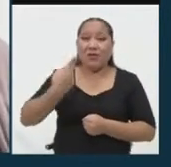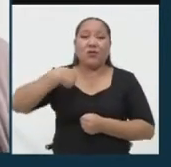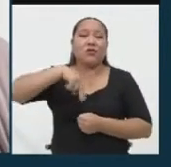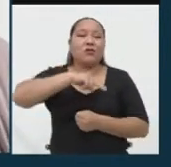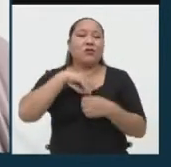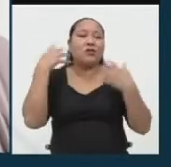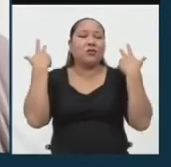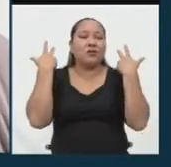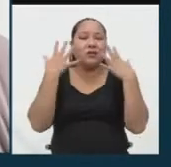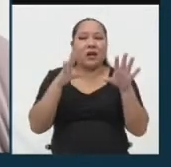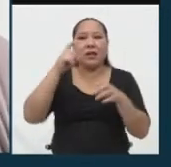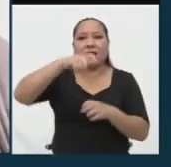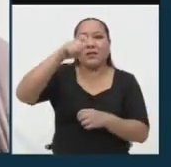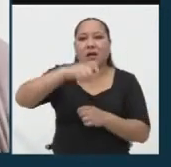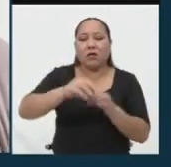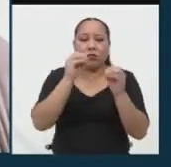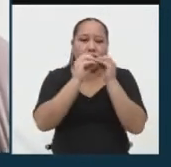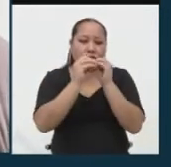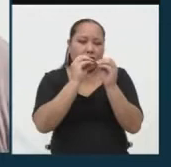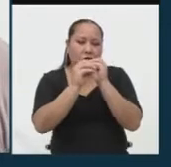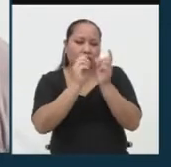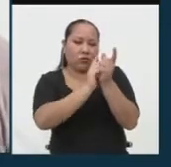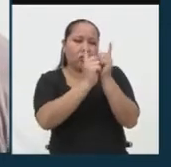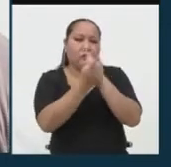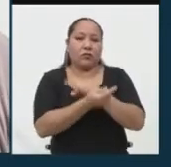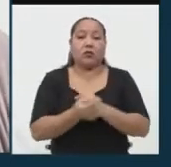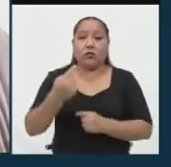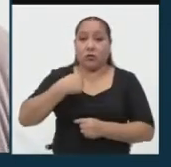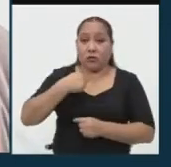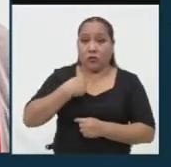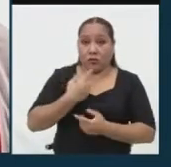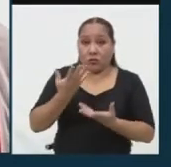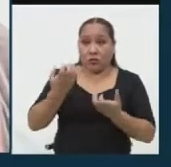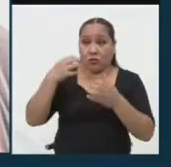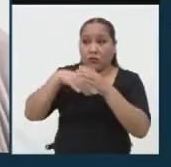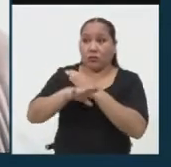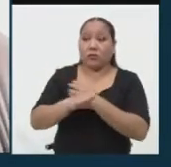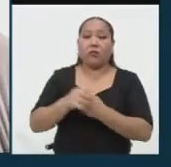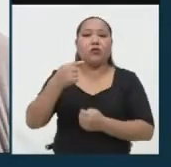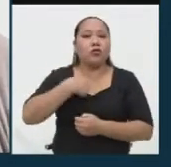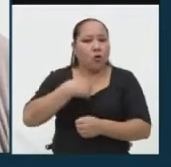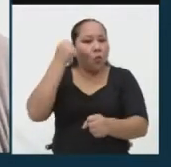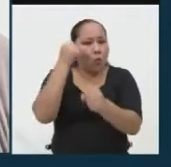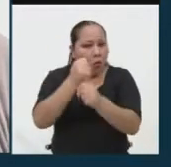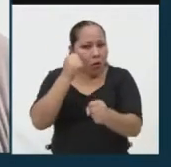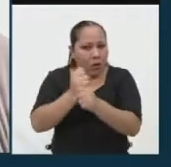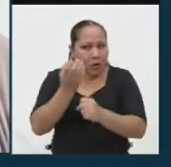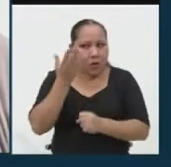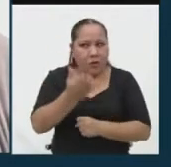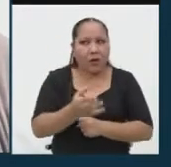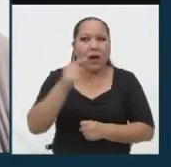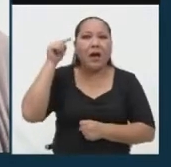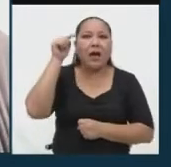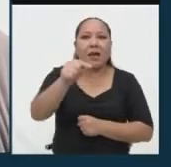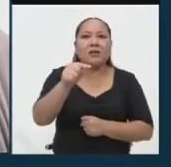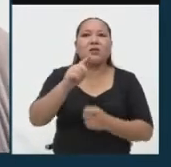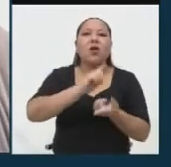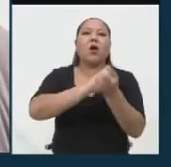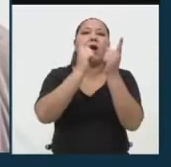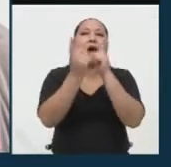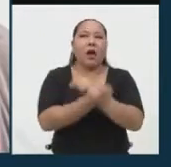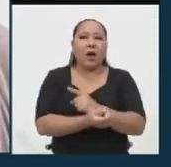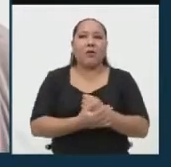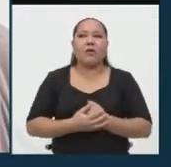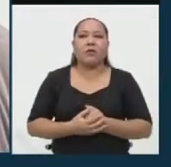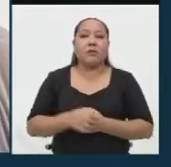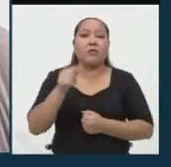que tener una reforma. Yo como candidata voy a trabajar porque esto cambie, porque